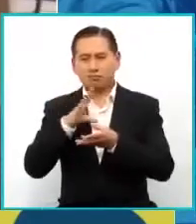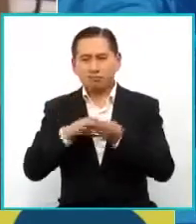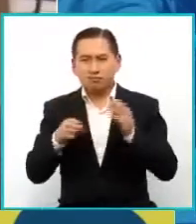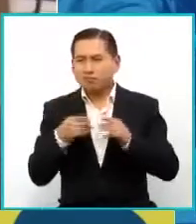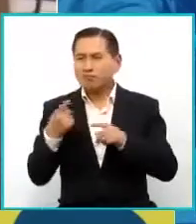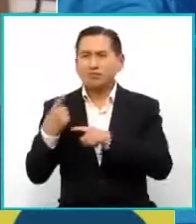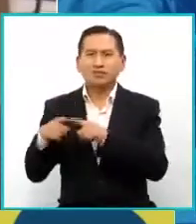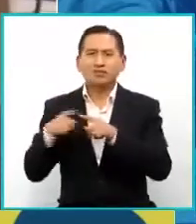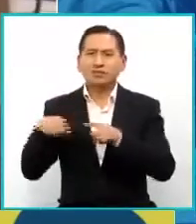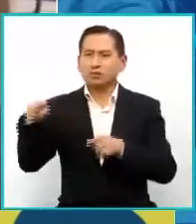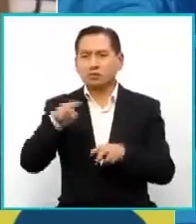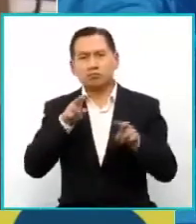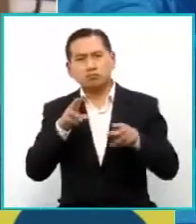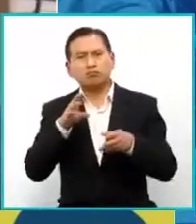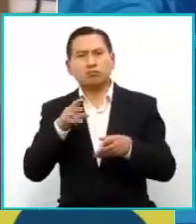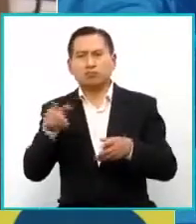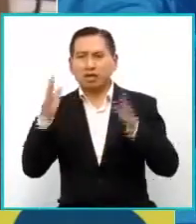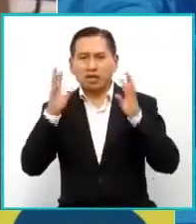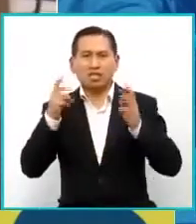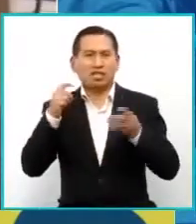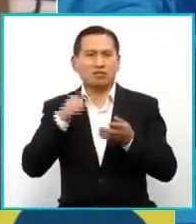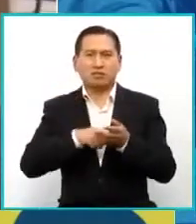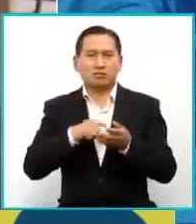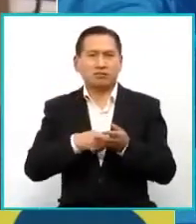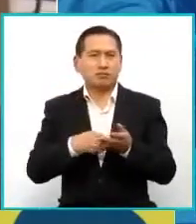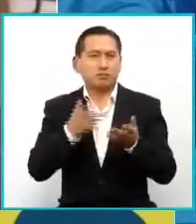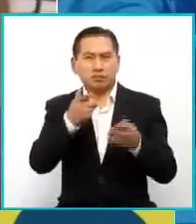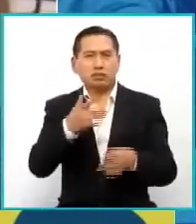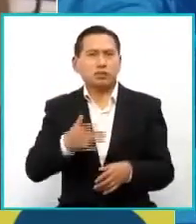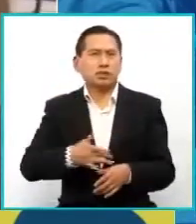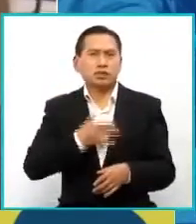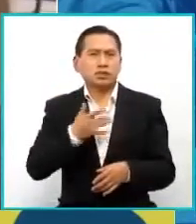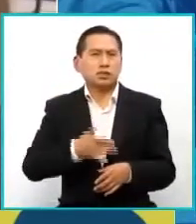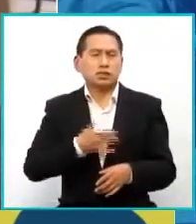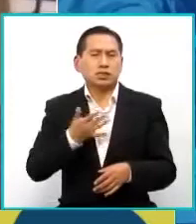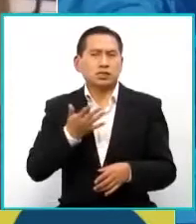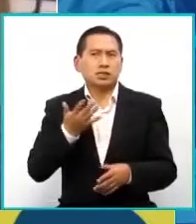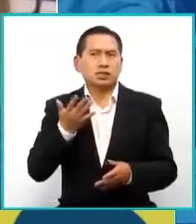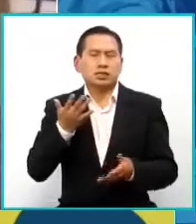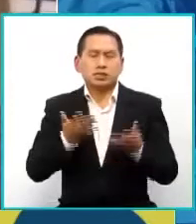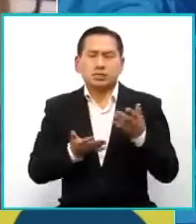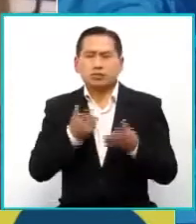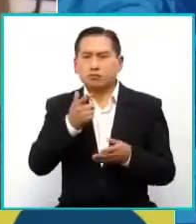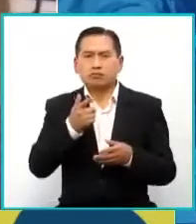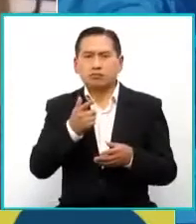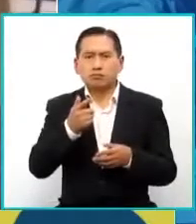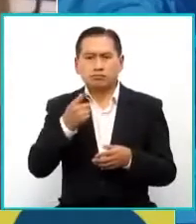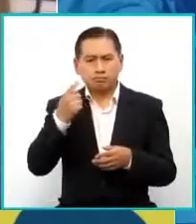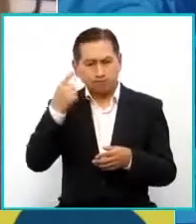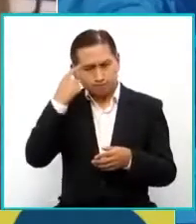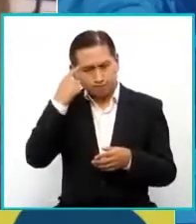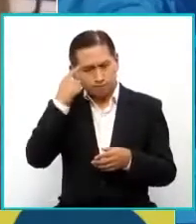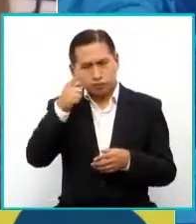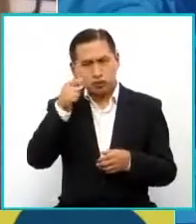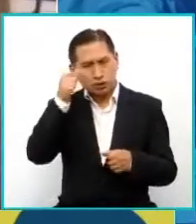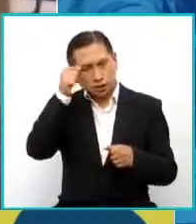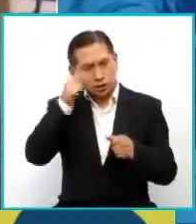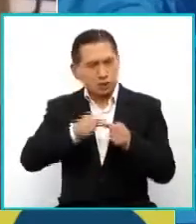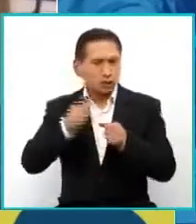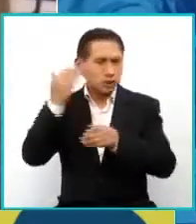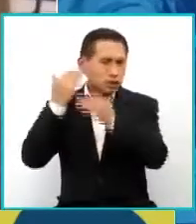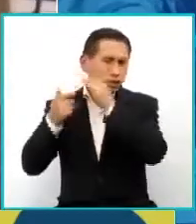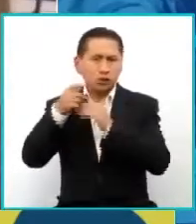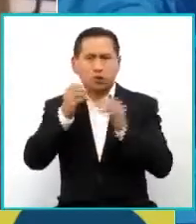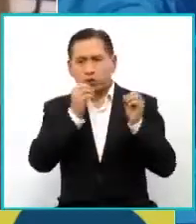distintos puntos de vista que abordan esta temática, ¿cuál es el recorrido mental que realizas para